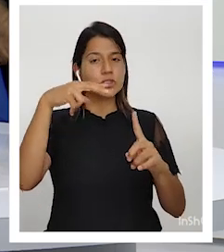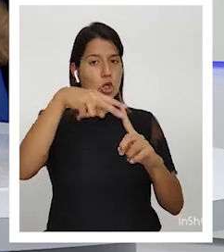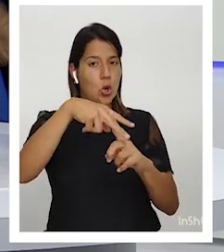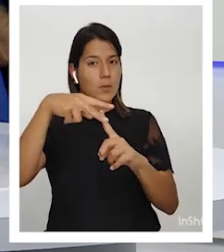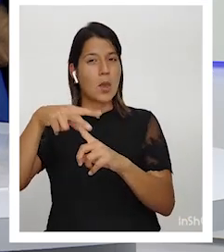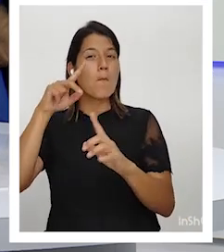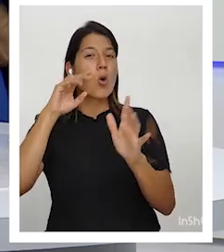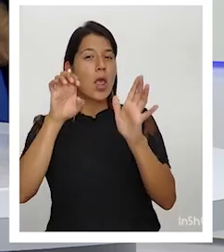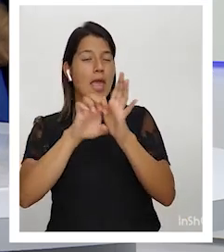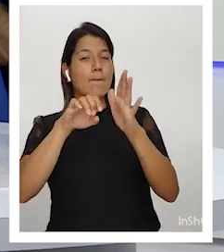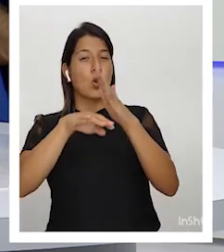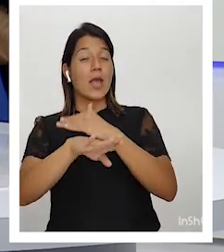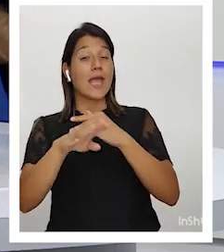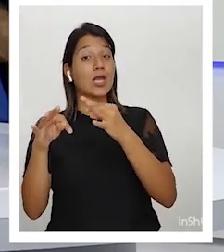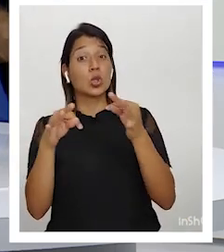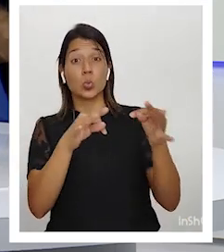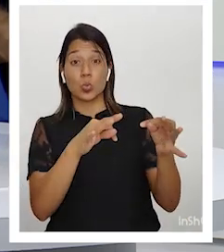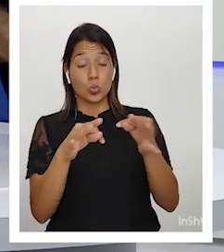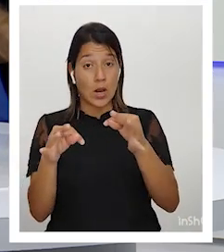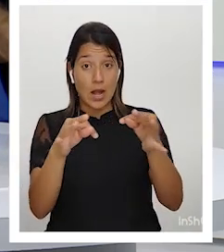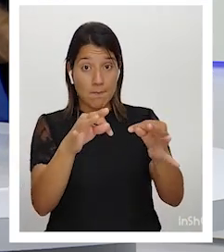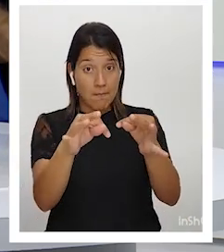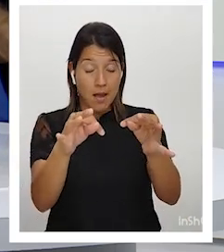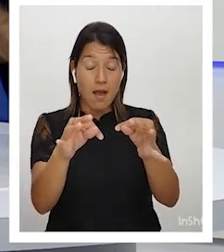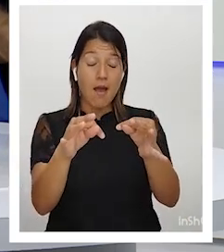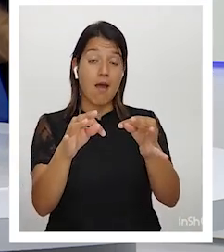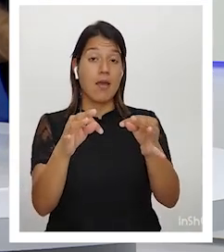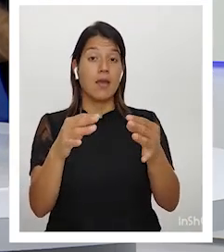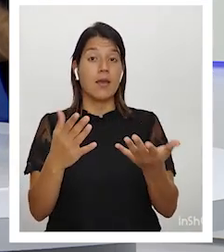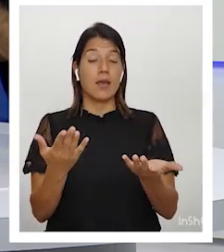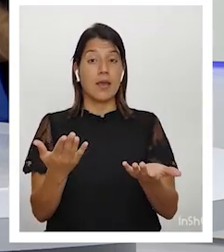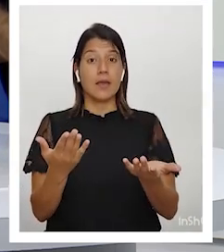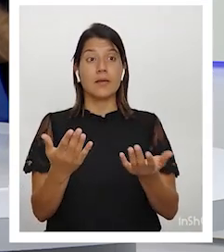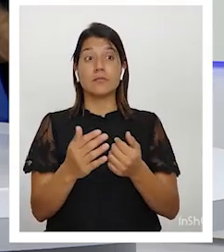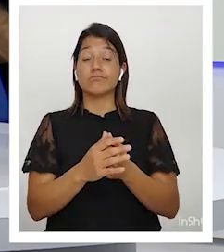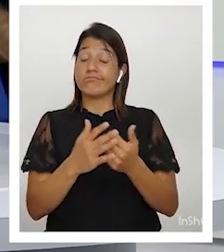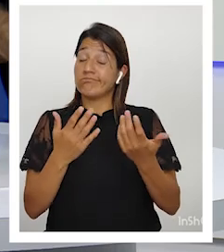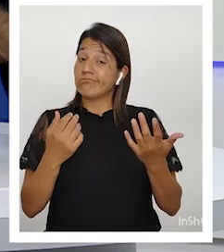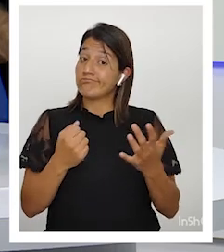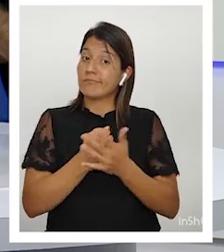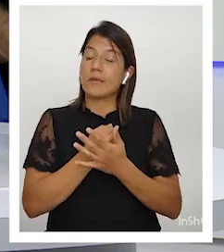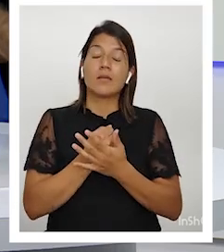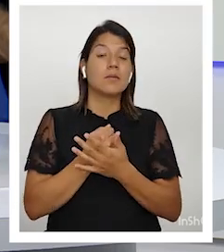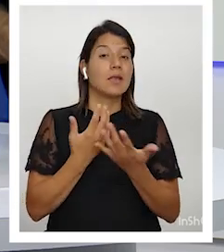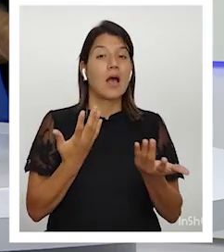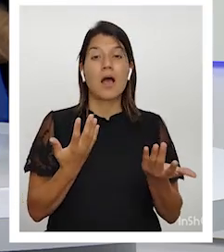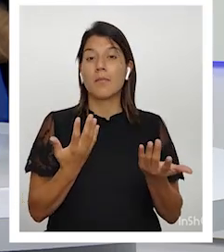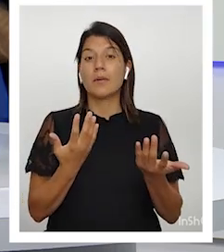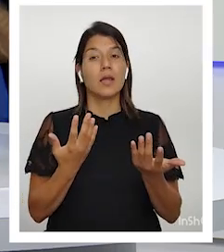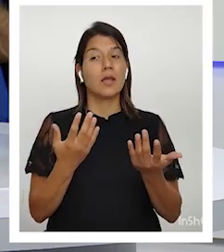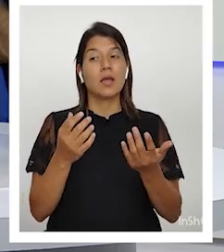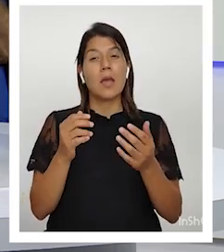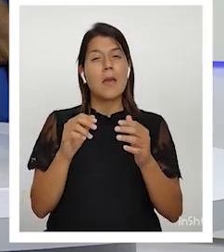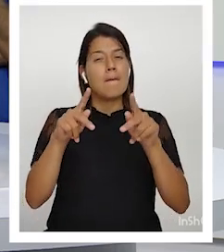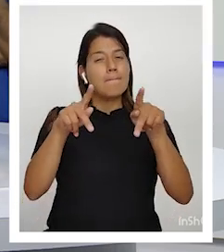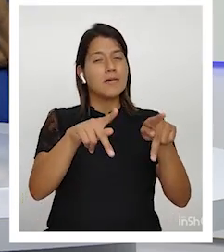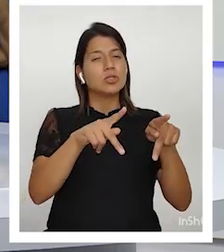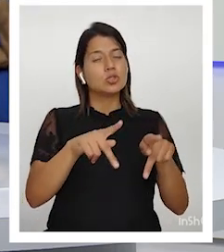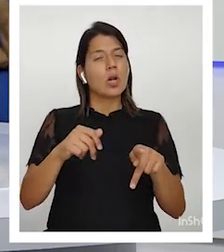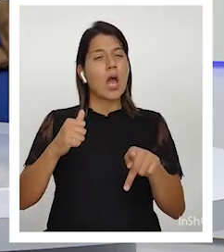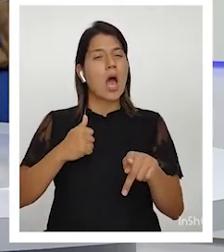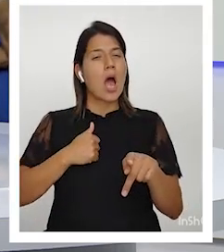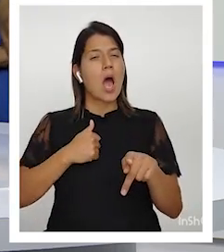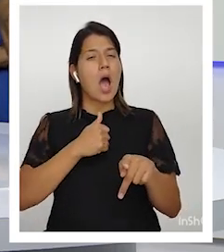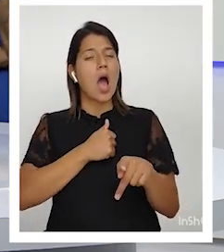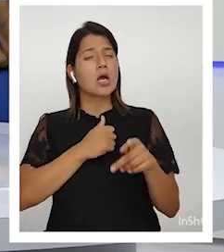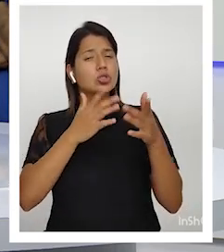ejemplo allá por el área de Turrialba en donde lamentablemente los asociados a esta cooperativa